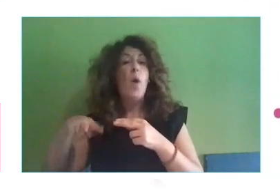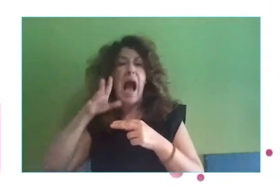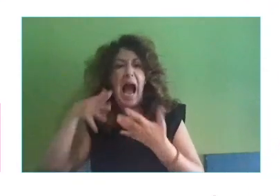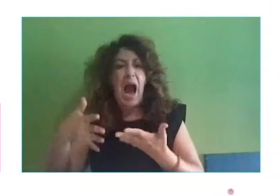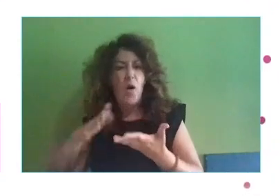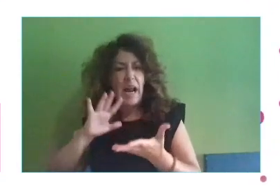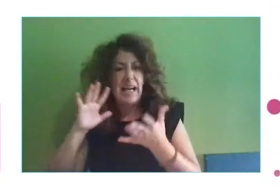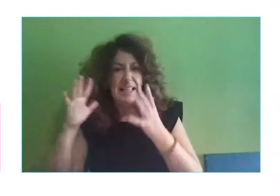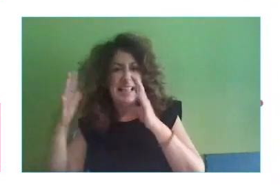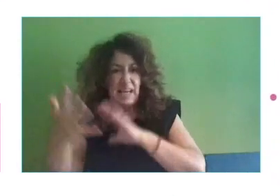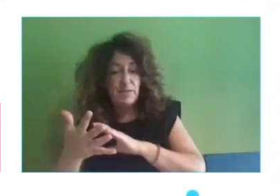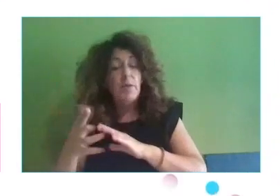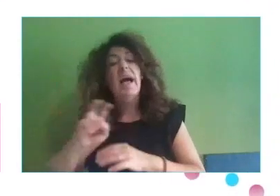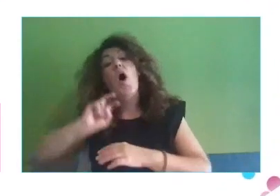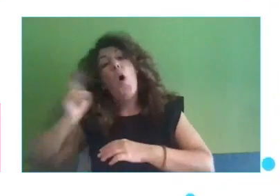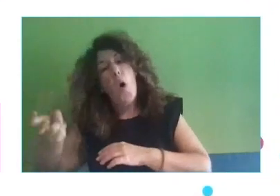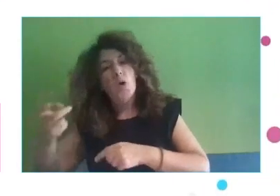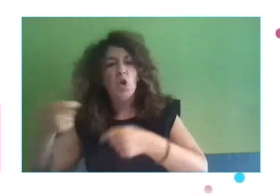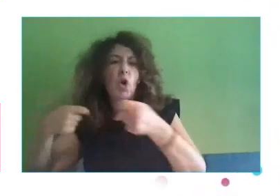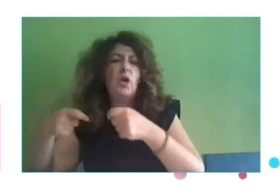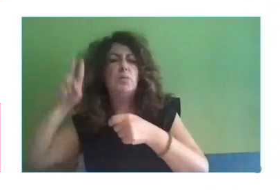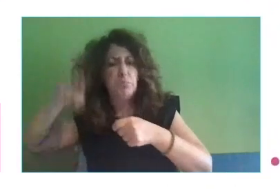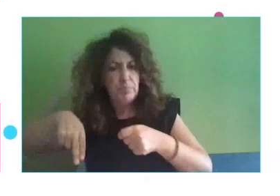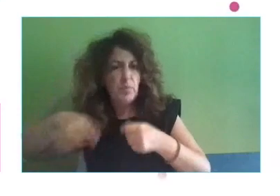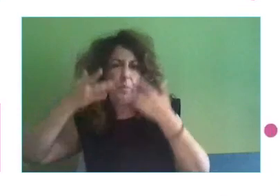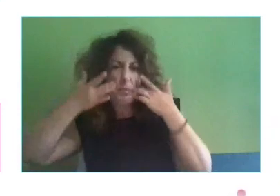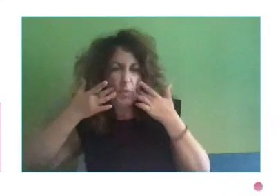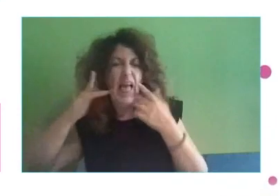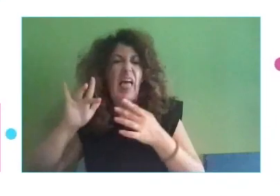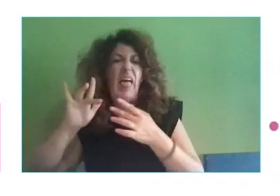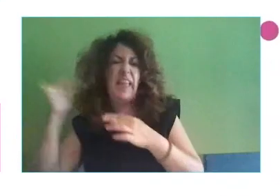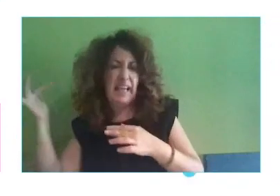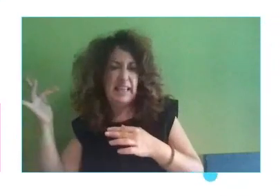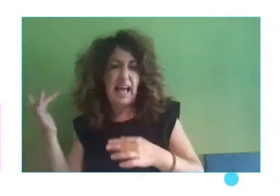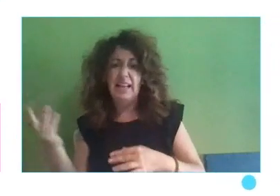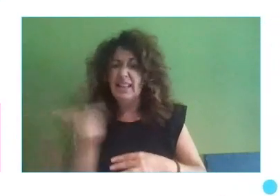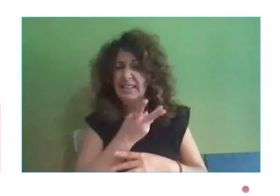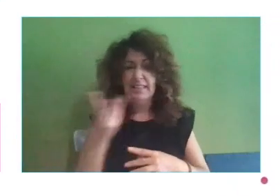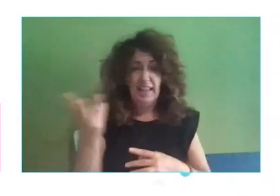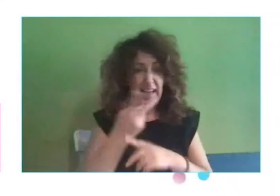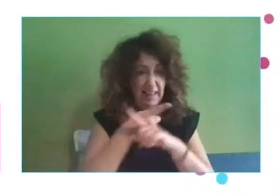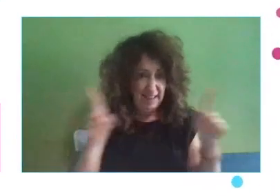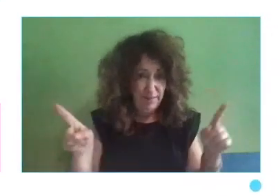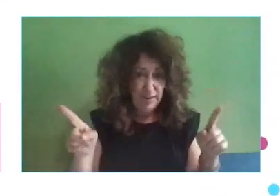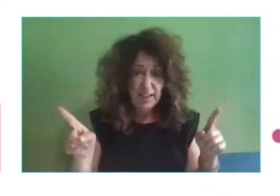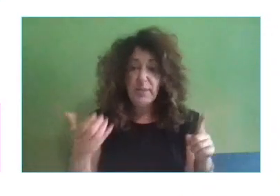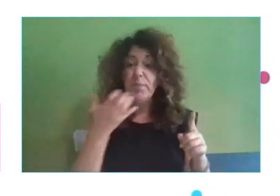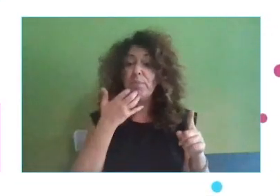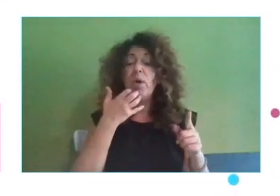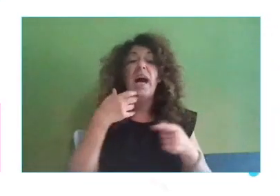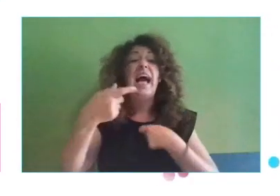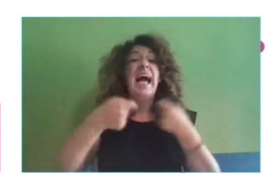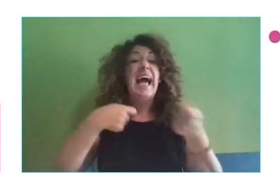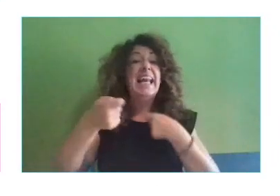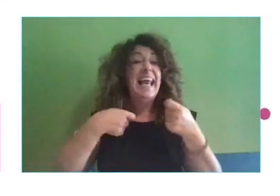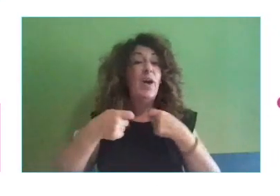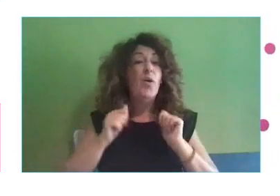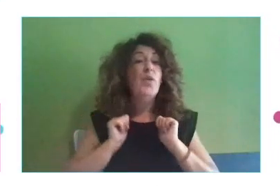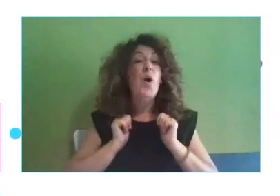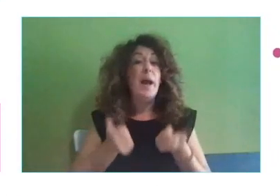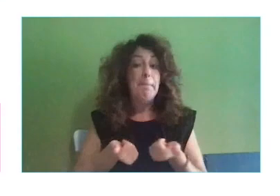que ya es digital. Y entonces, aquí veíamos decir, oye, pues un negocio que empieza, ¿qué necesidades tiene? Bueno, pues